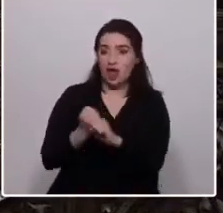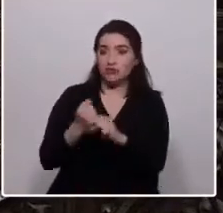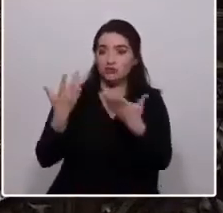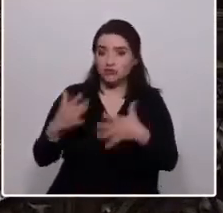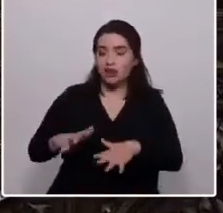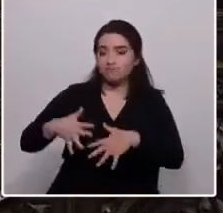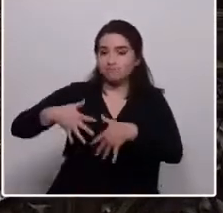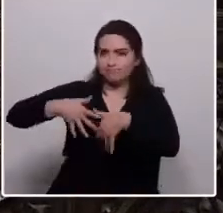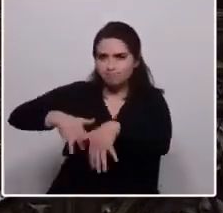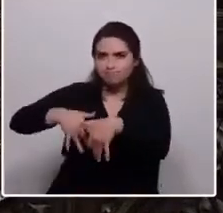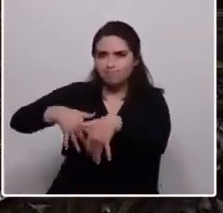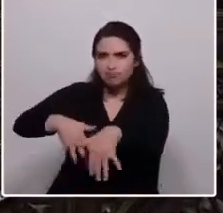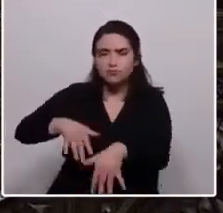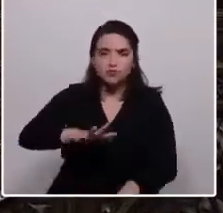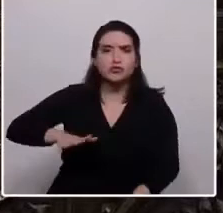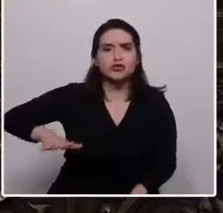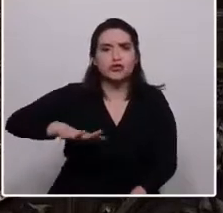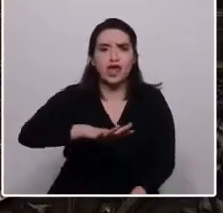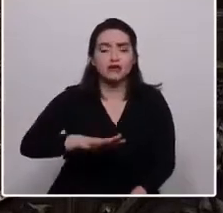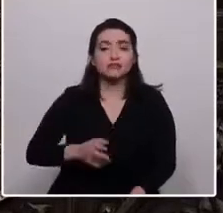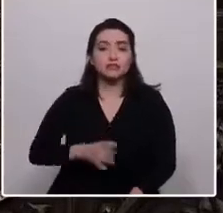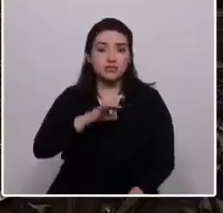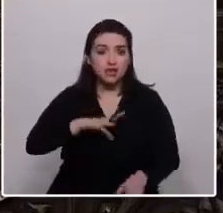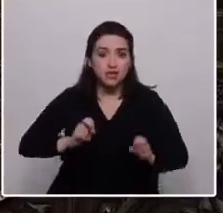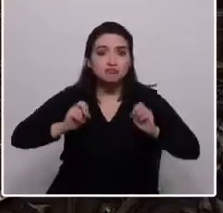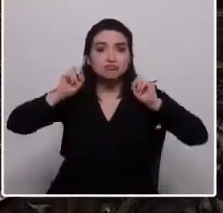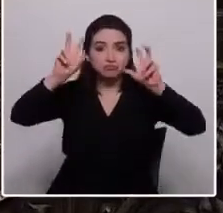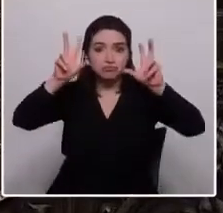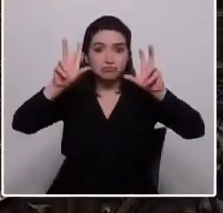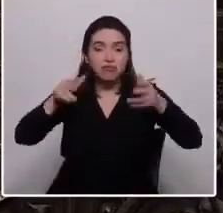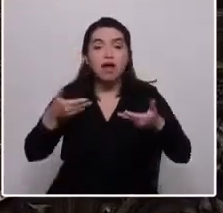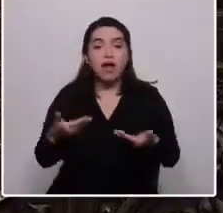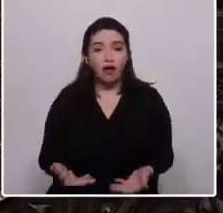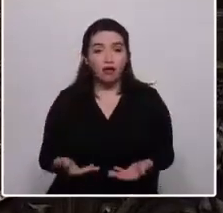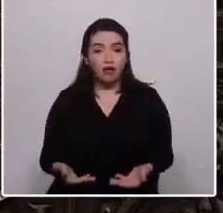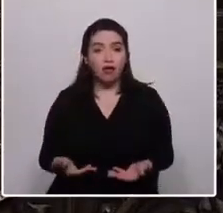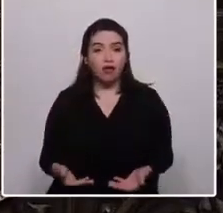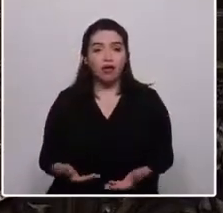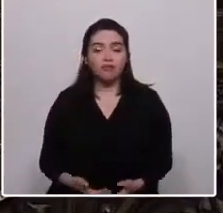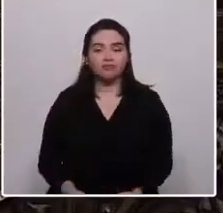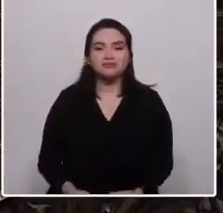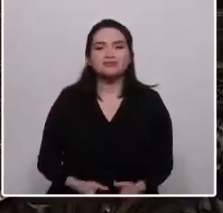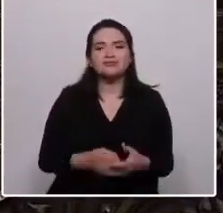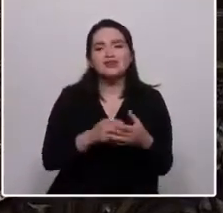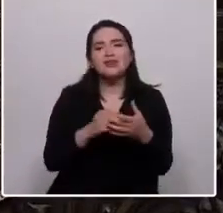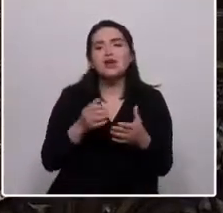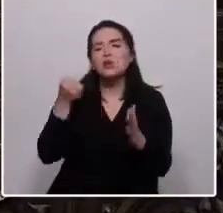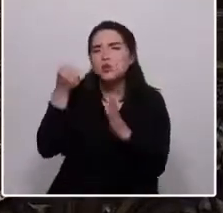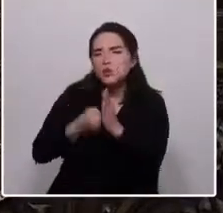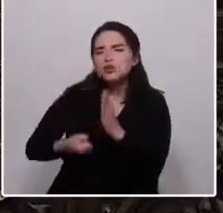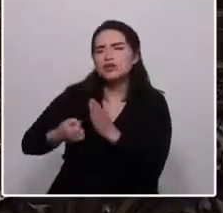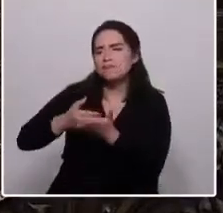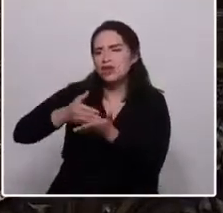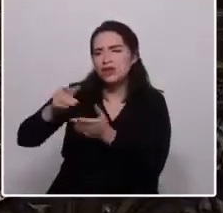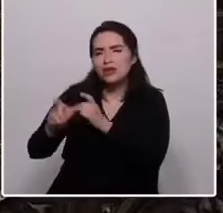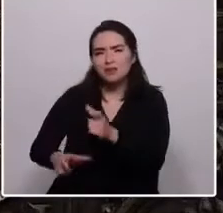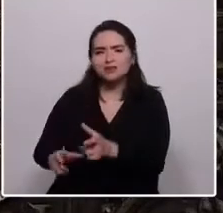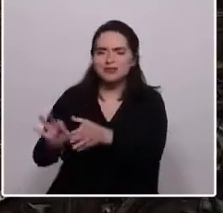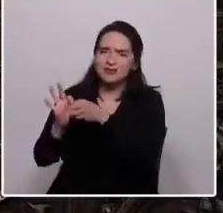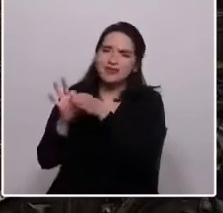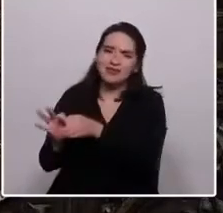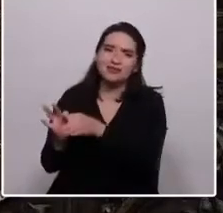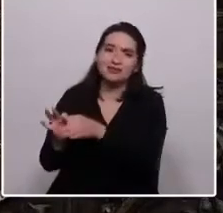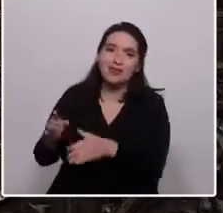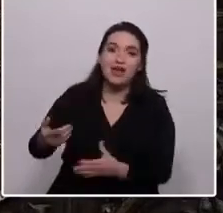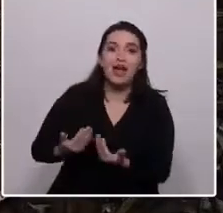y de que Chile comenzara a despertar, ahora cuando gracias a la lucha de millones hemos abierto las compuertas de